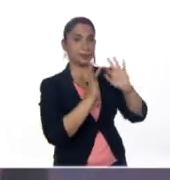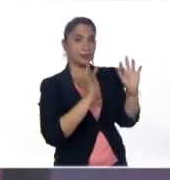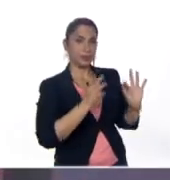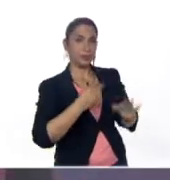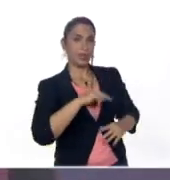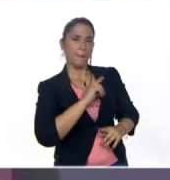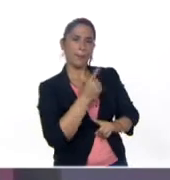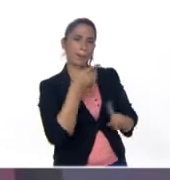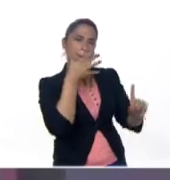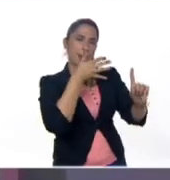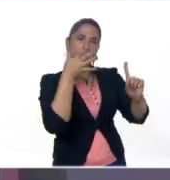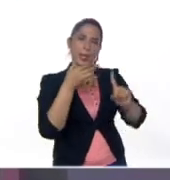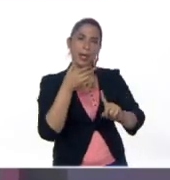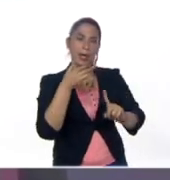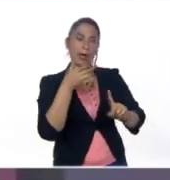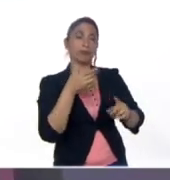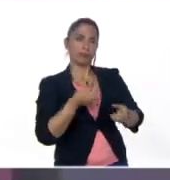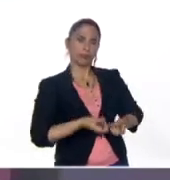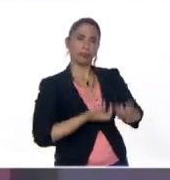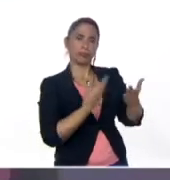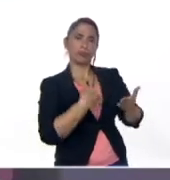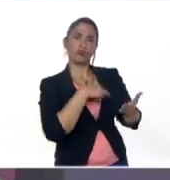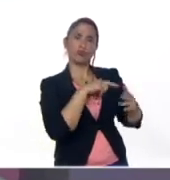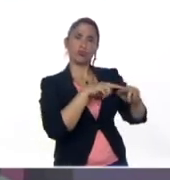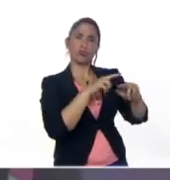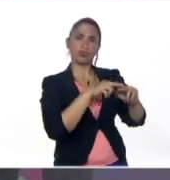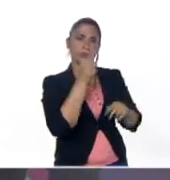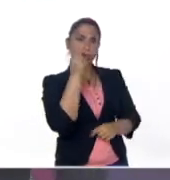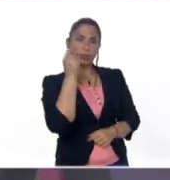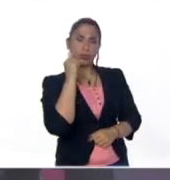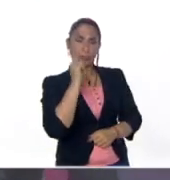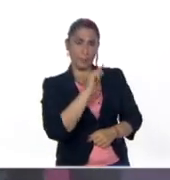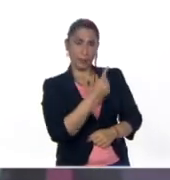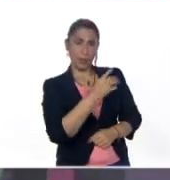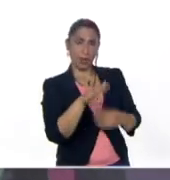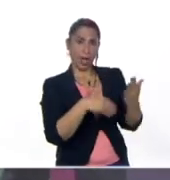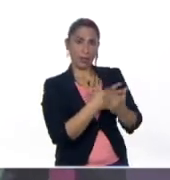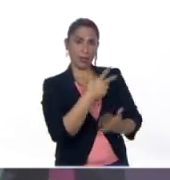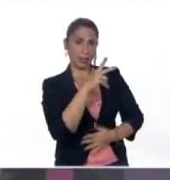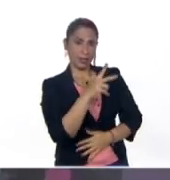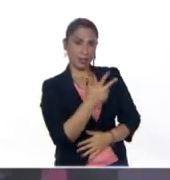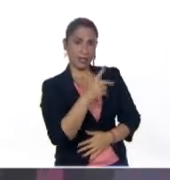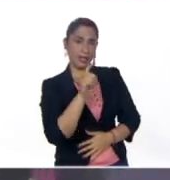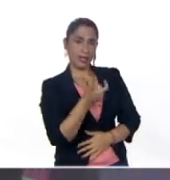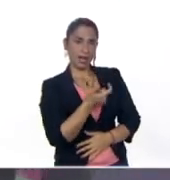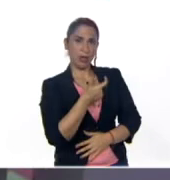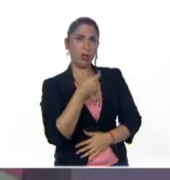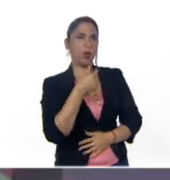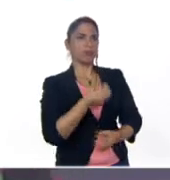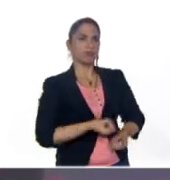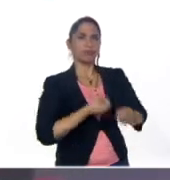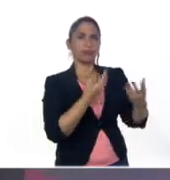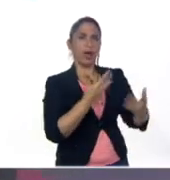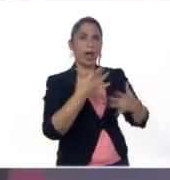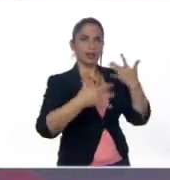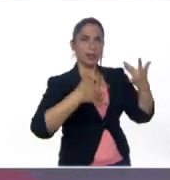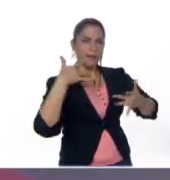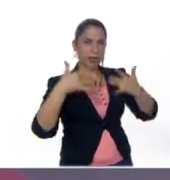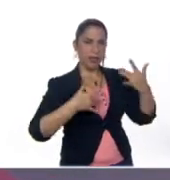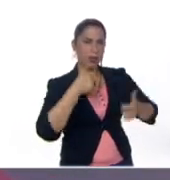estas primeras orientaciones dirigidas a nuestros niños y niñas de primero a tercer grado, les dejamos las actividades sugeridas.